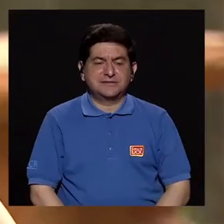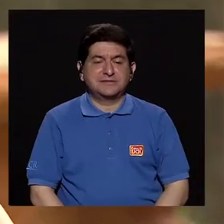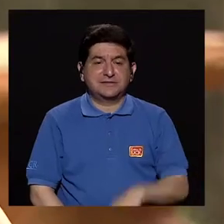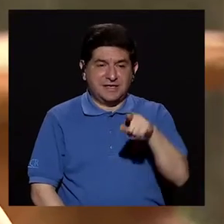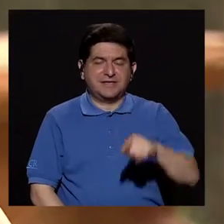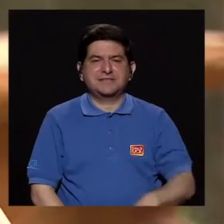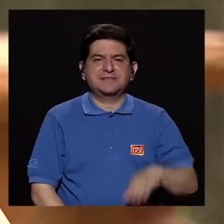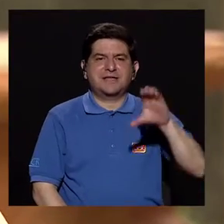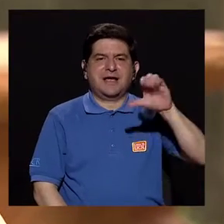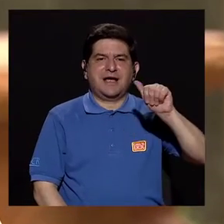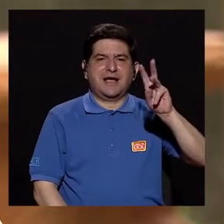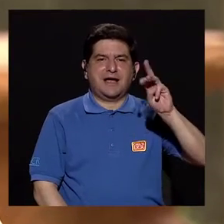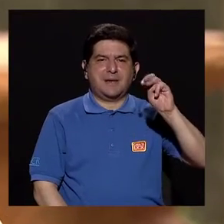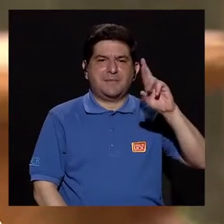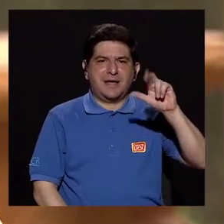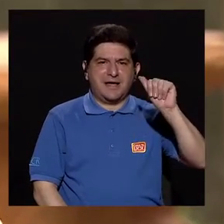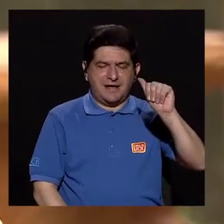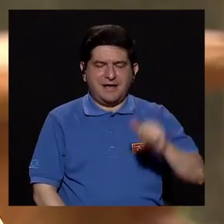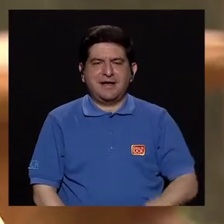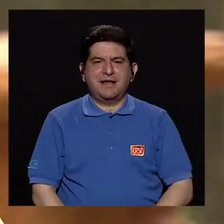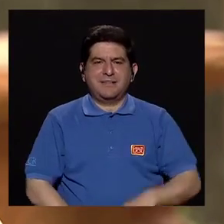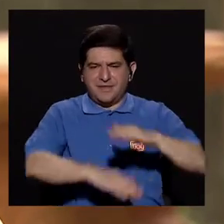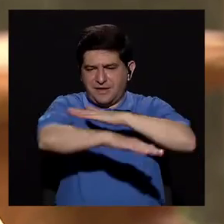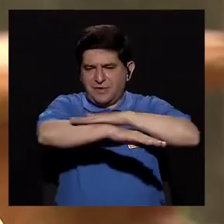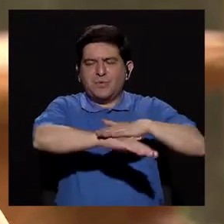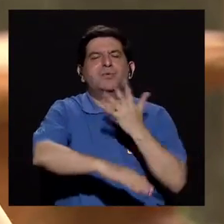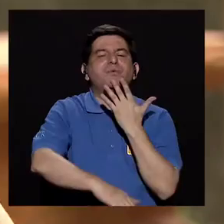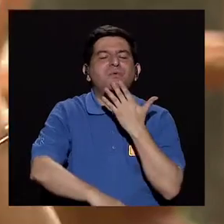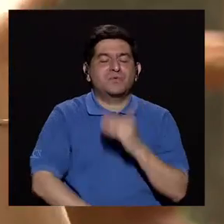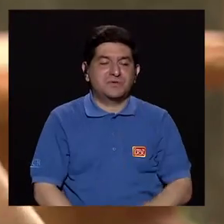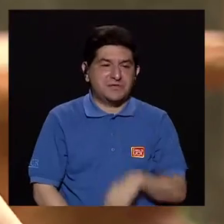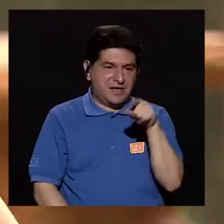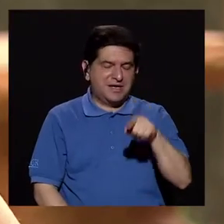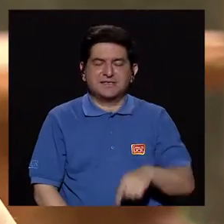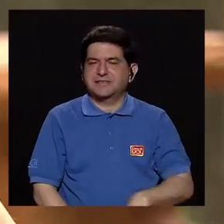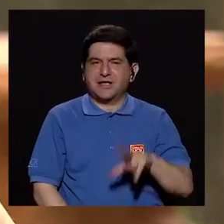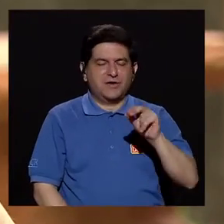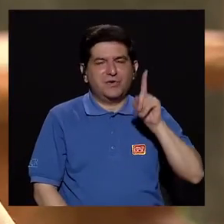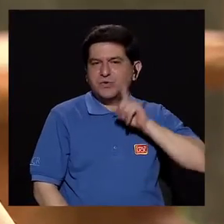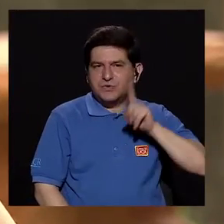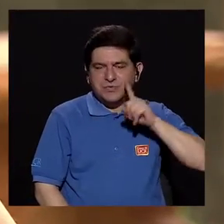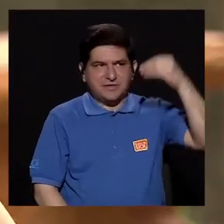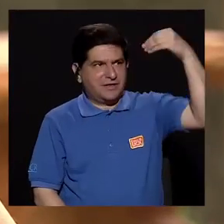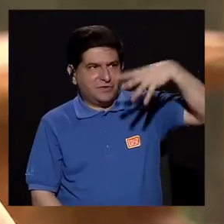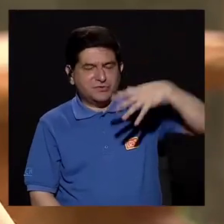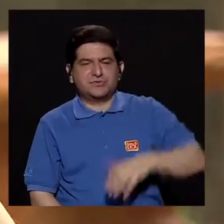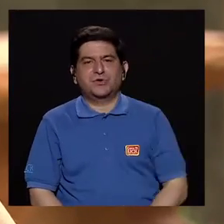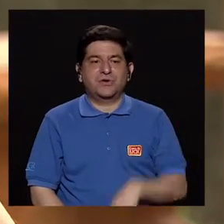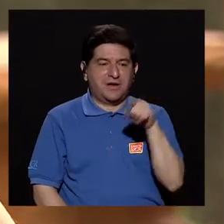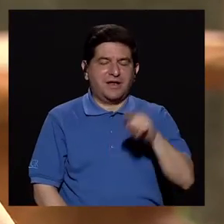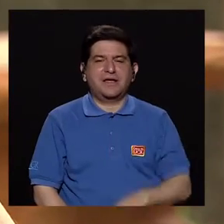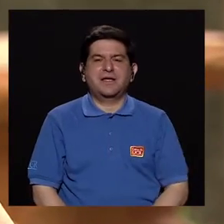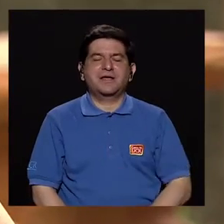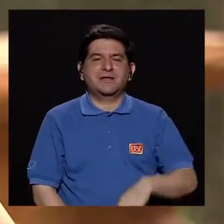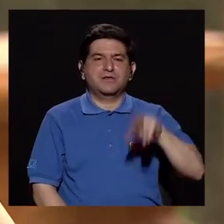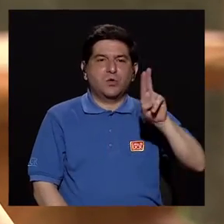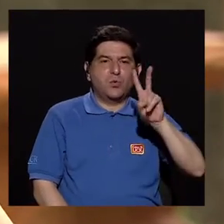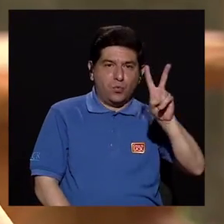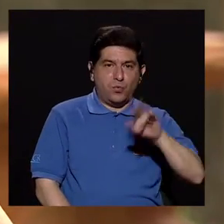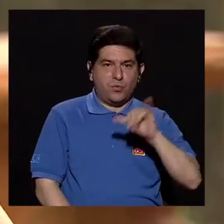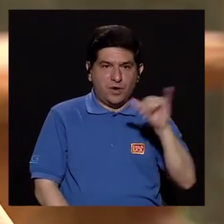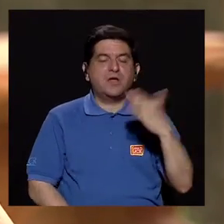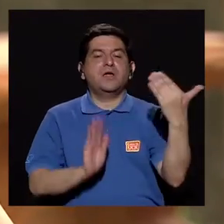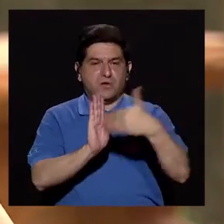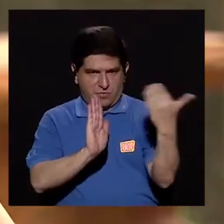con las cámaras de bronceado, pues igual es radiación ultravioleta, lo que pasa es que no es del sol, sino que es artificial. Entonces, causa igualmente